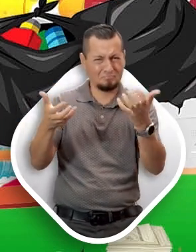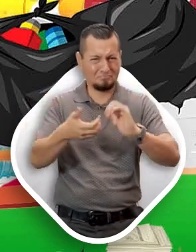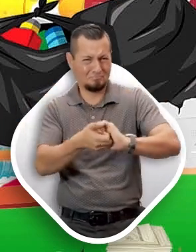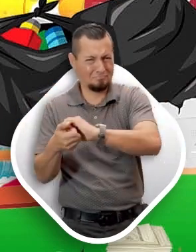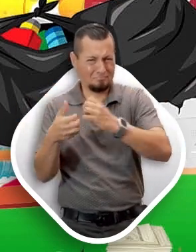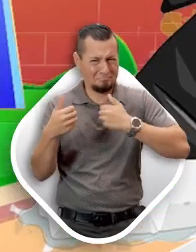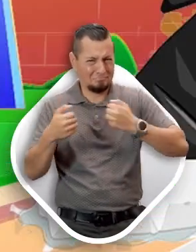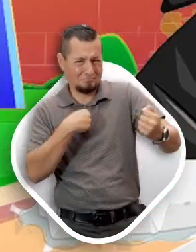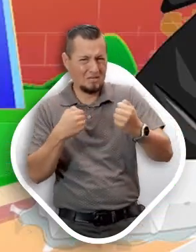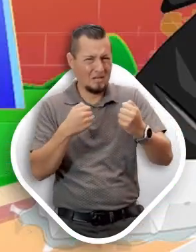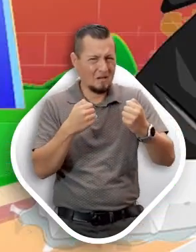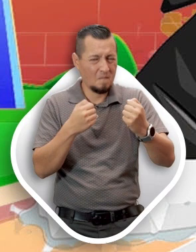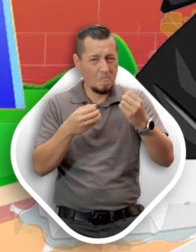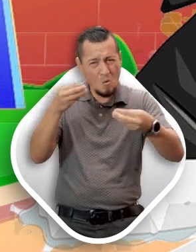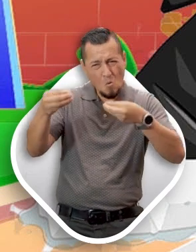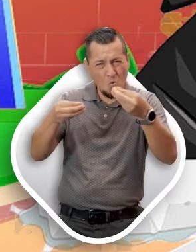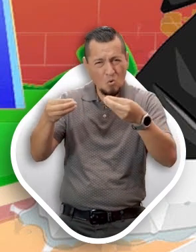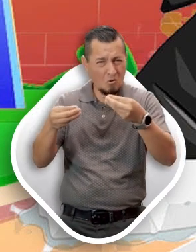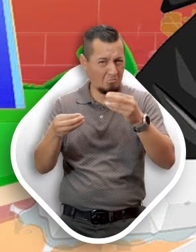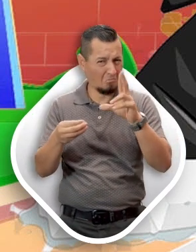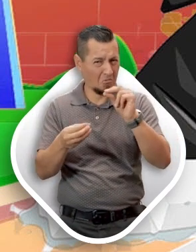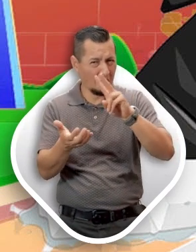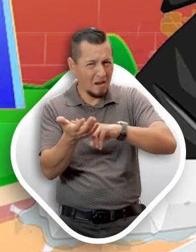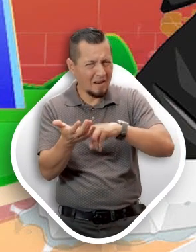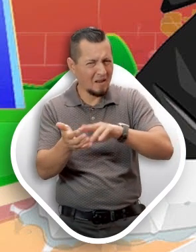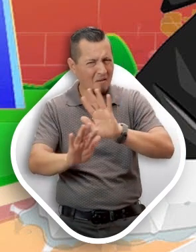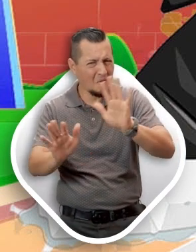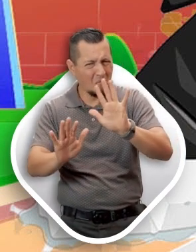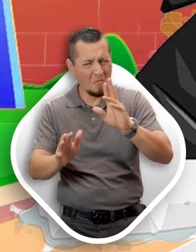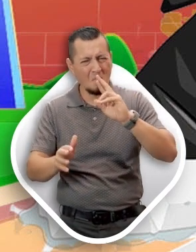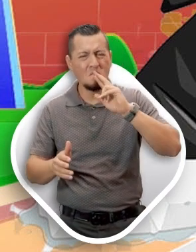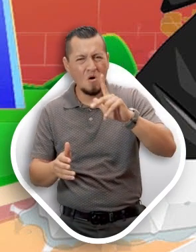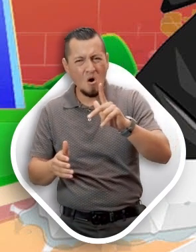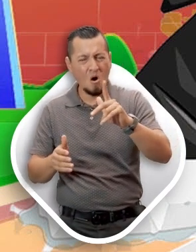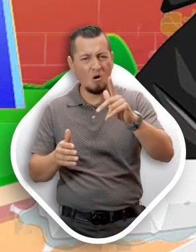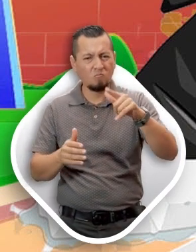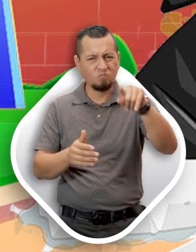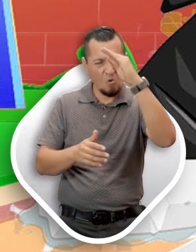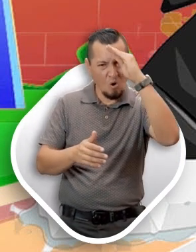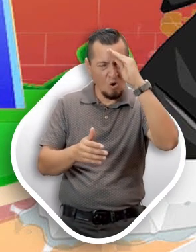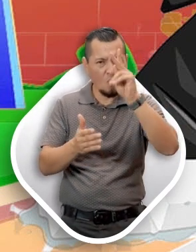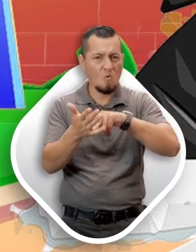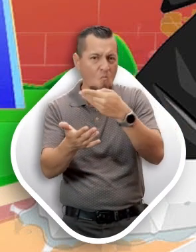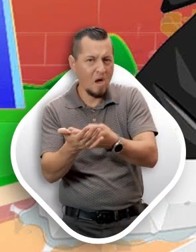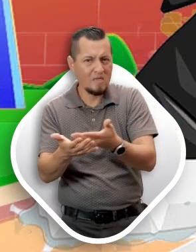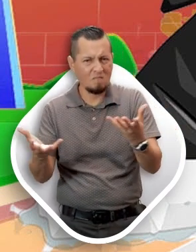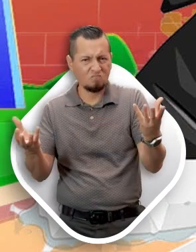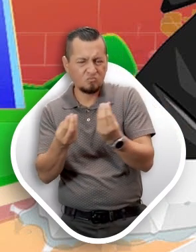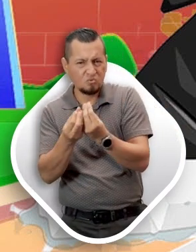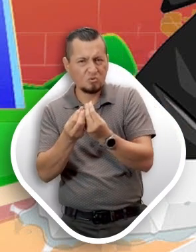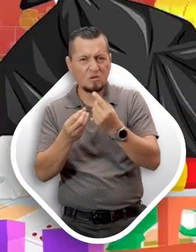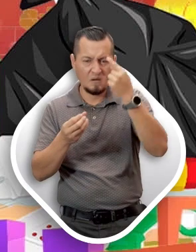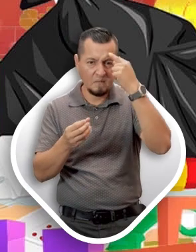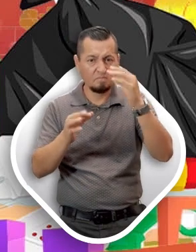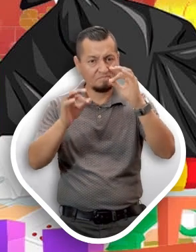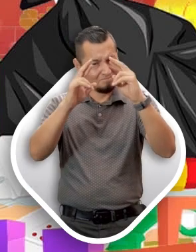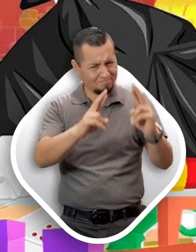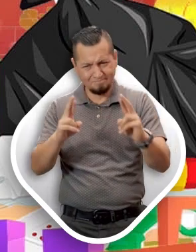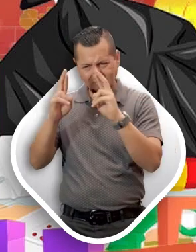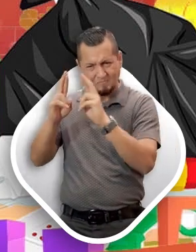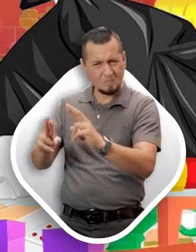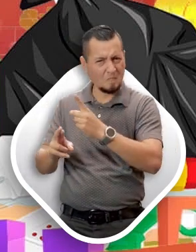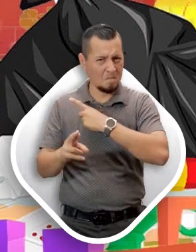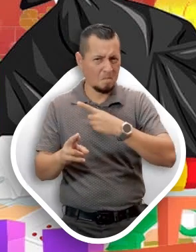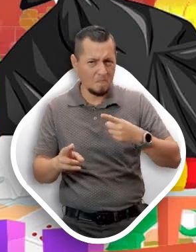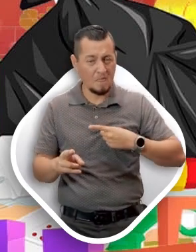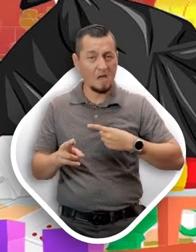recoger la basura. Discutiendo, no vamos a resolver nada. Debemos respetarnos entre nosotros. Sé que a